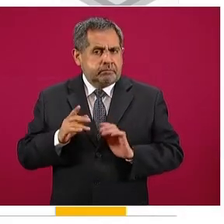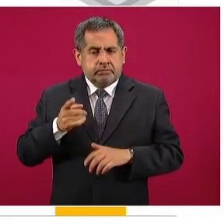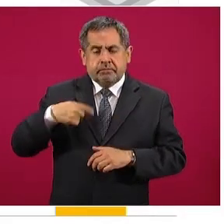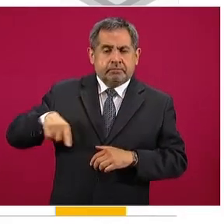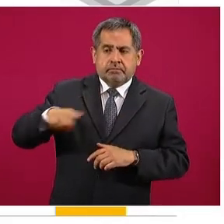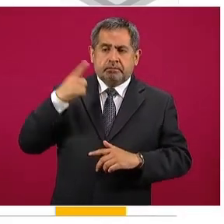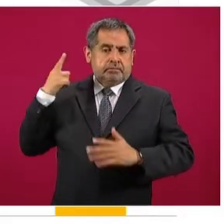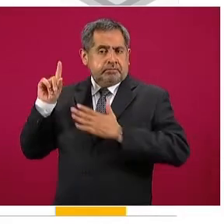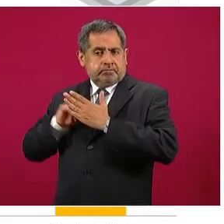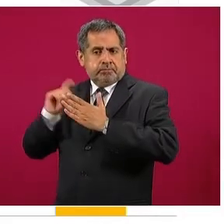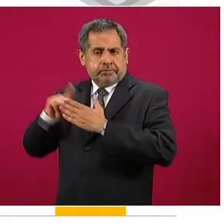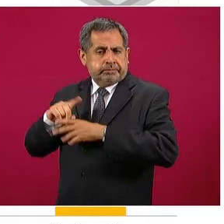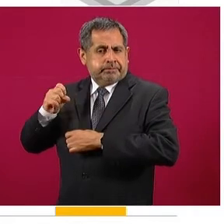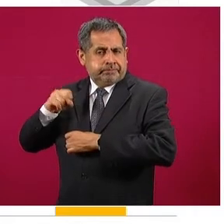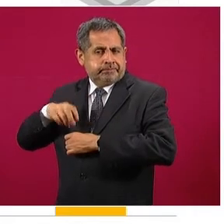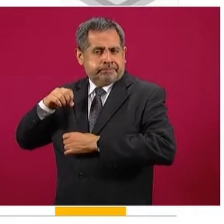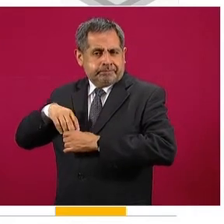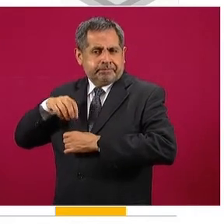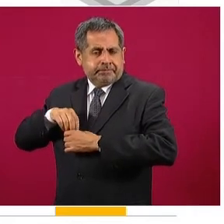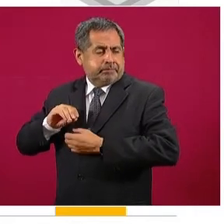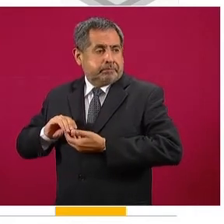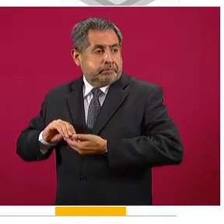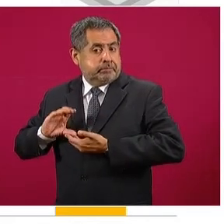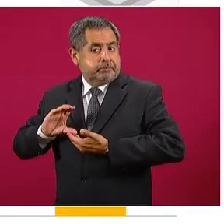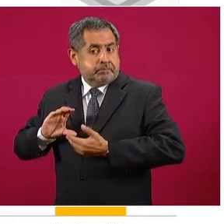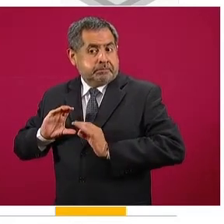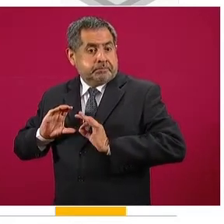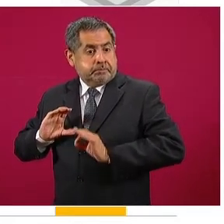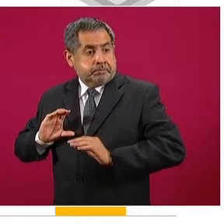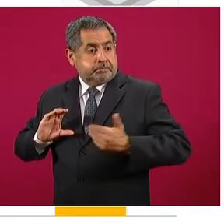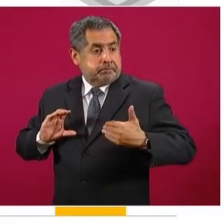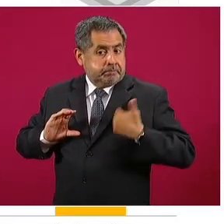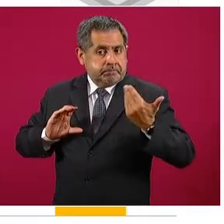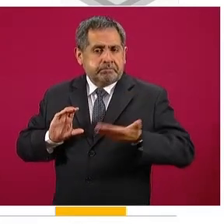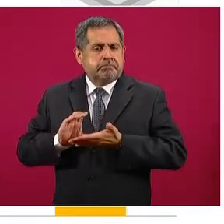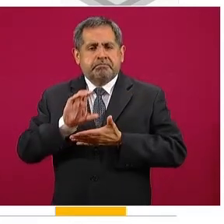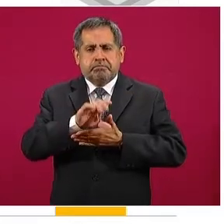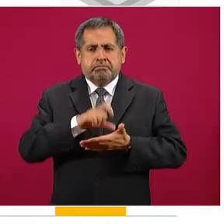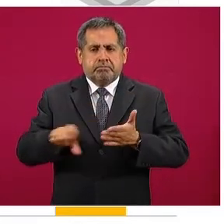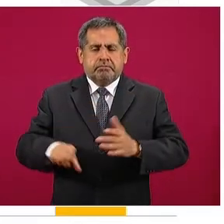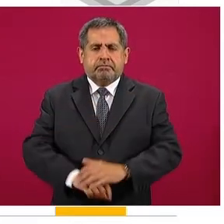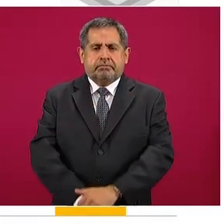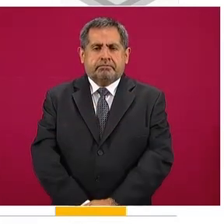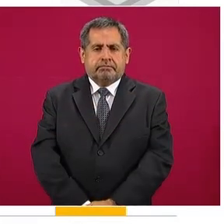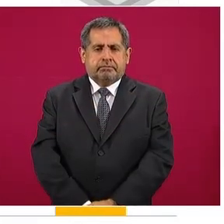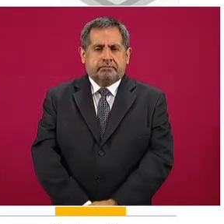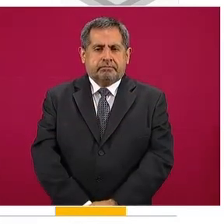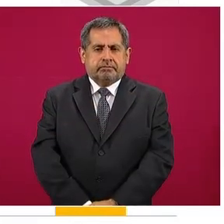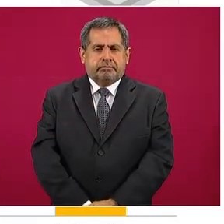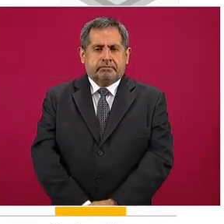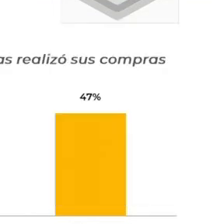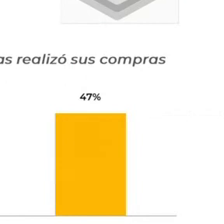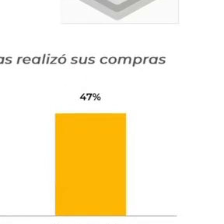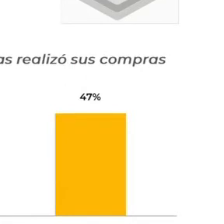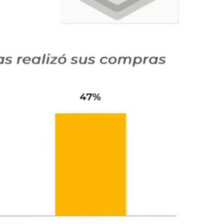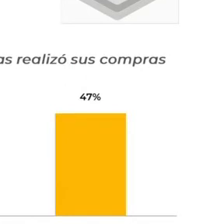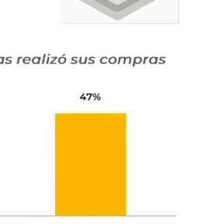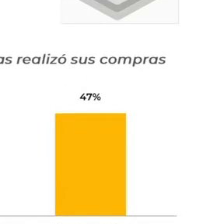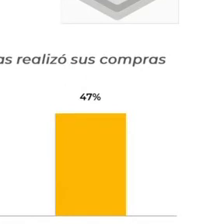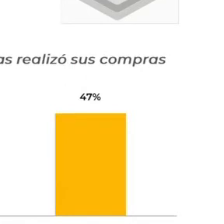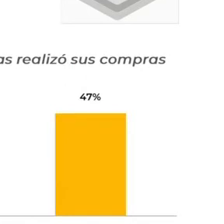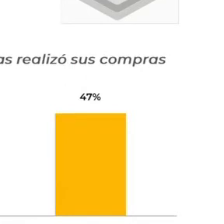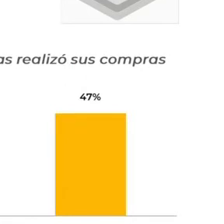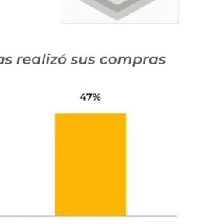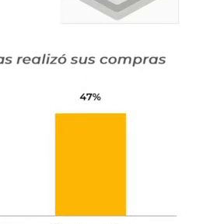estos meses ahorraron y los aprovecharon en el Buen Fin, eso nos dicen los números, y la mayoría de las familias gastaron